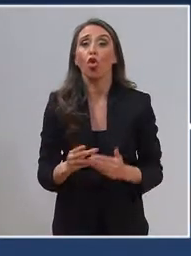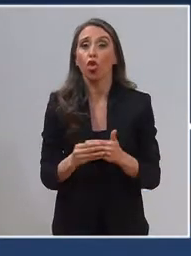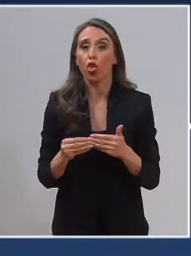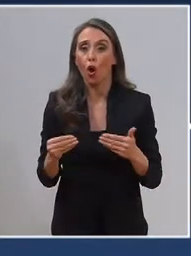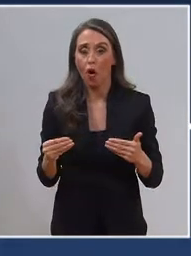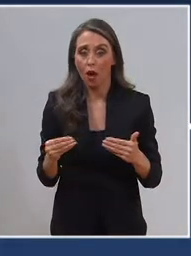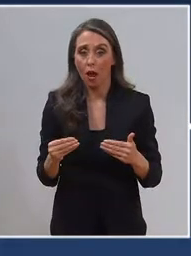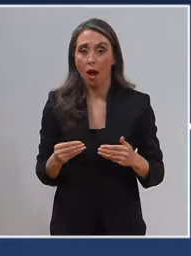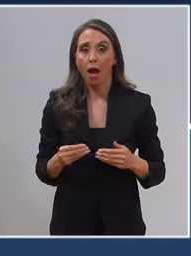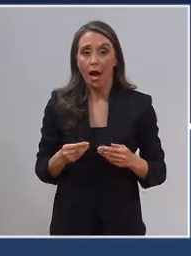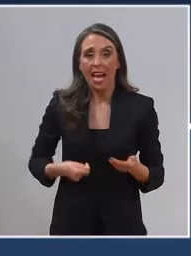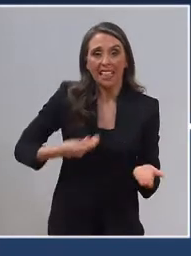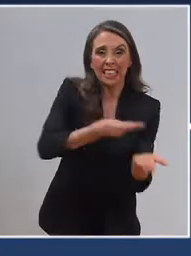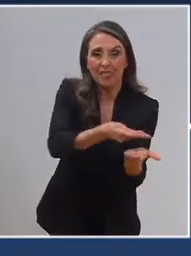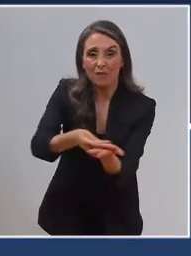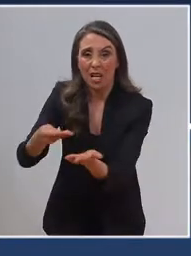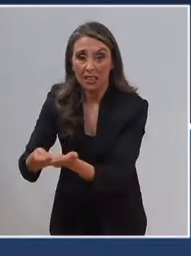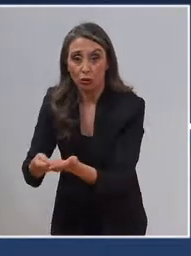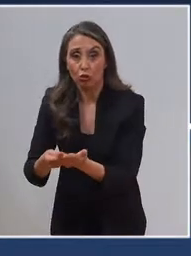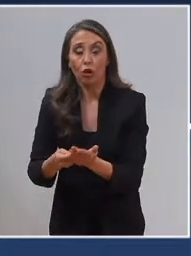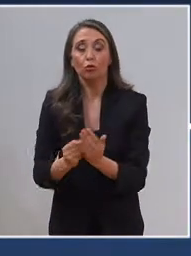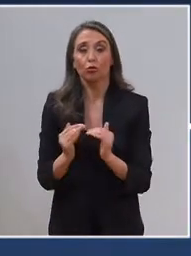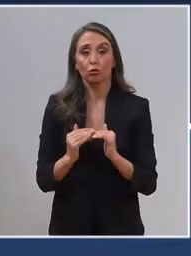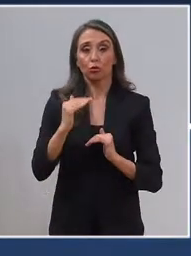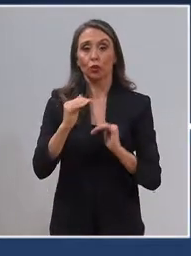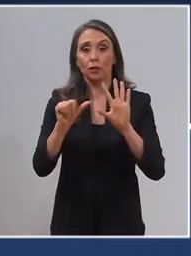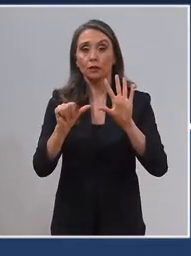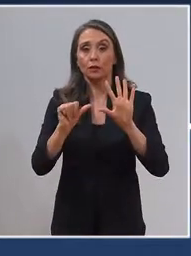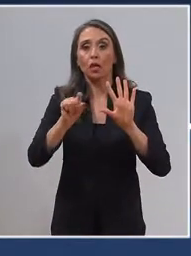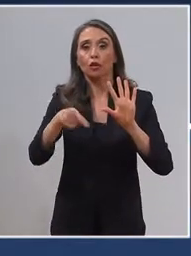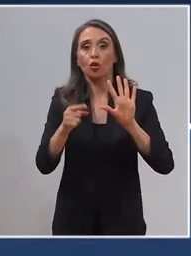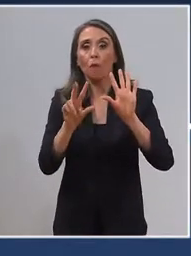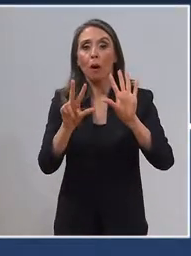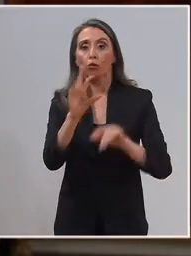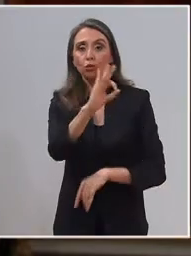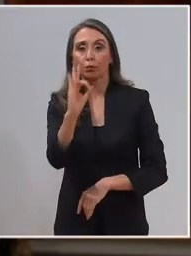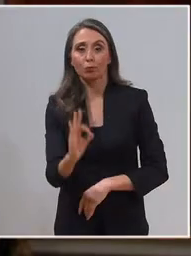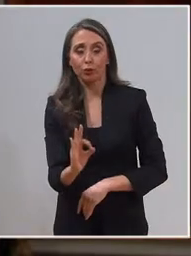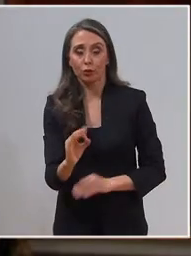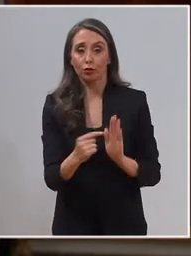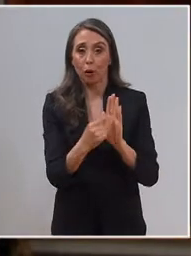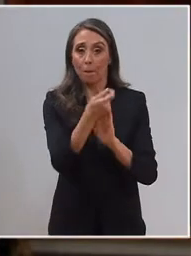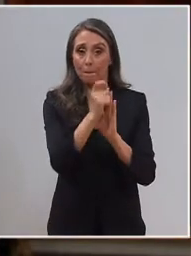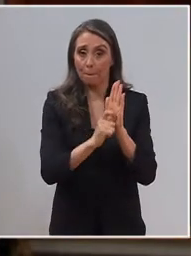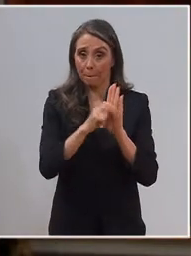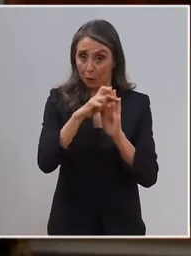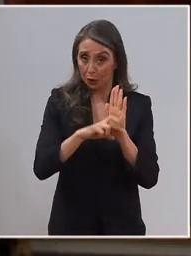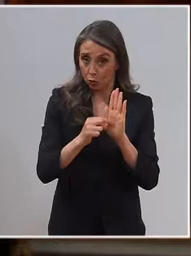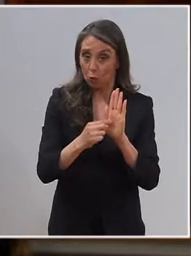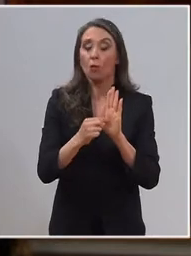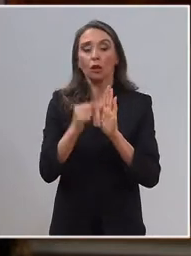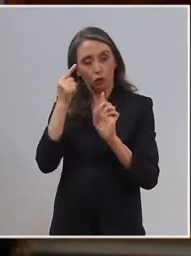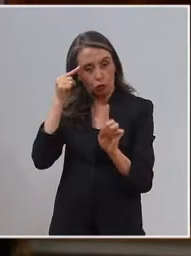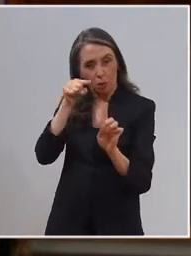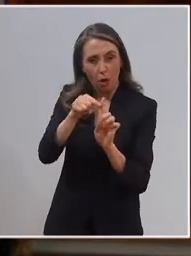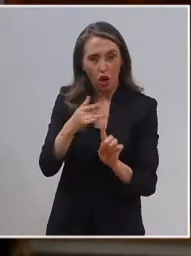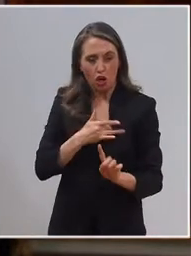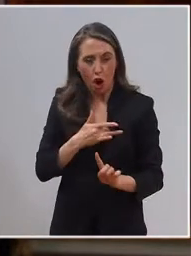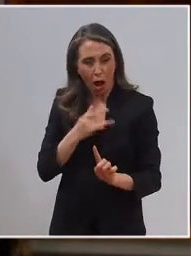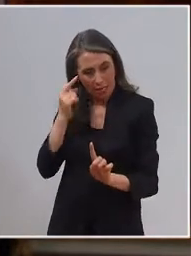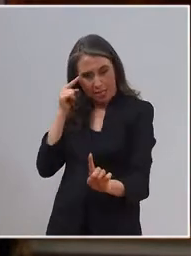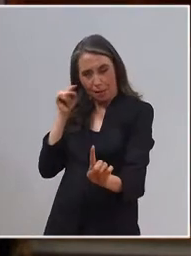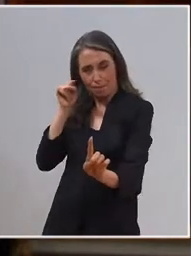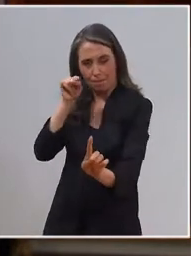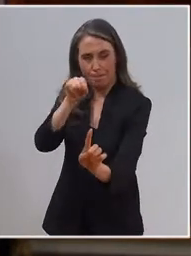Y la inversión crece un 6,8%. Este presupuesto pone sus prioridades, su corazón y su